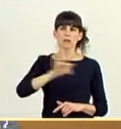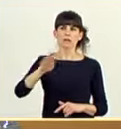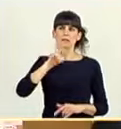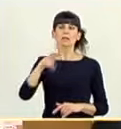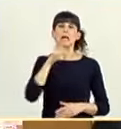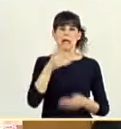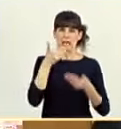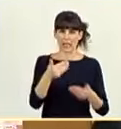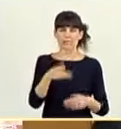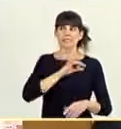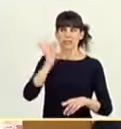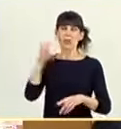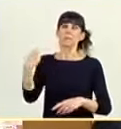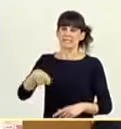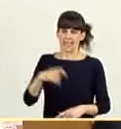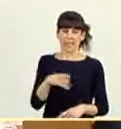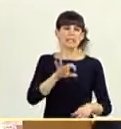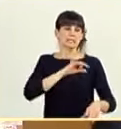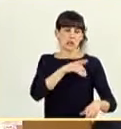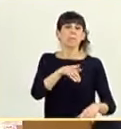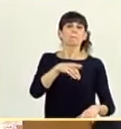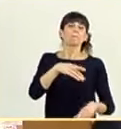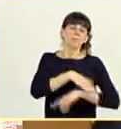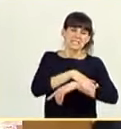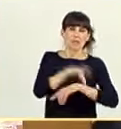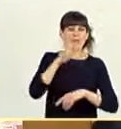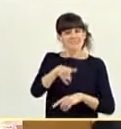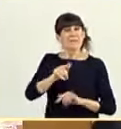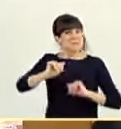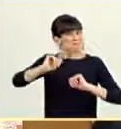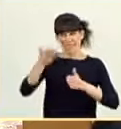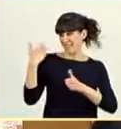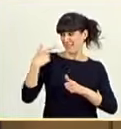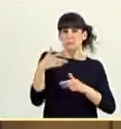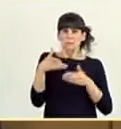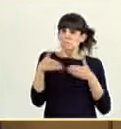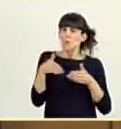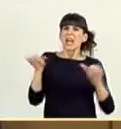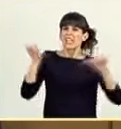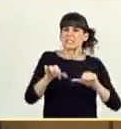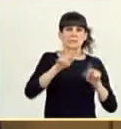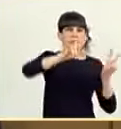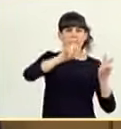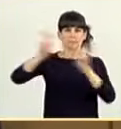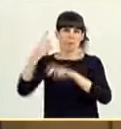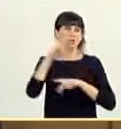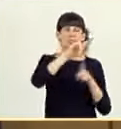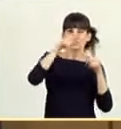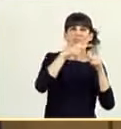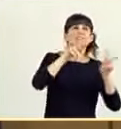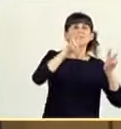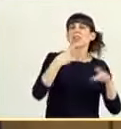Gracias, señora presidenta. Señor ministro, ustedes empezaron esta crisis con dos grandes titulares. En primer lugar,